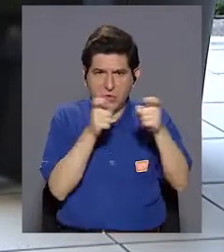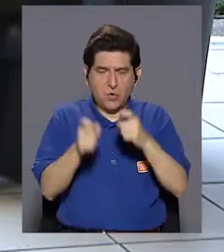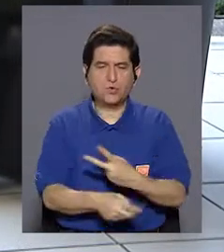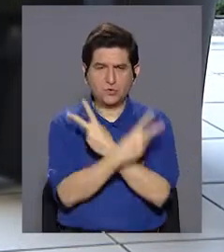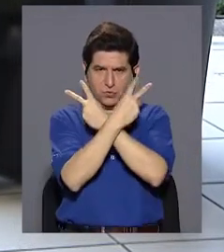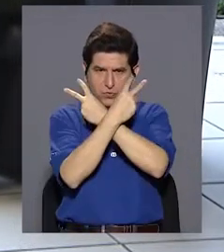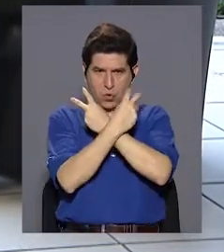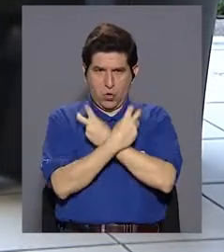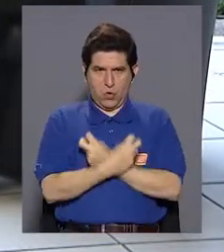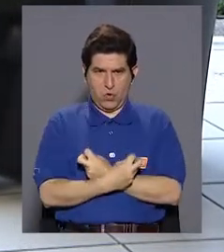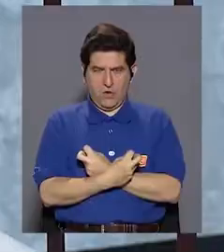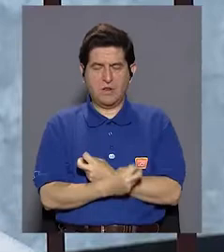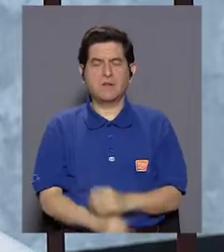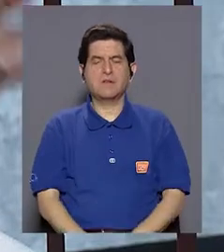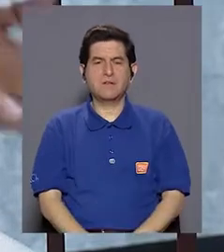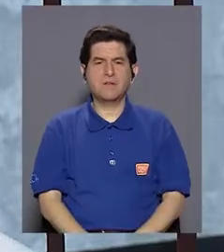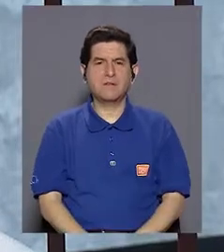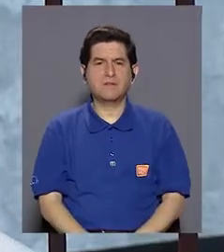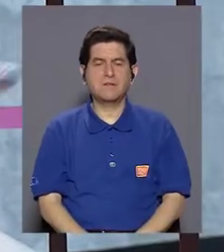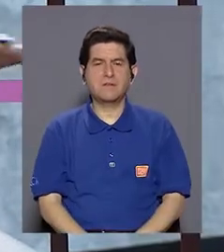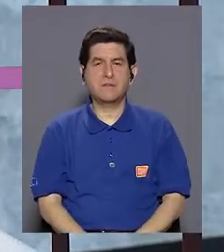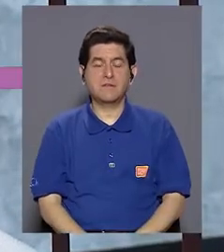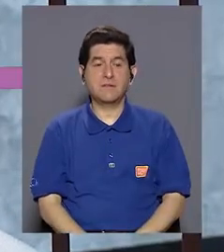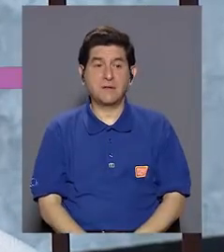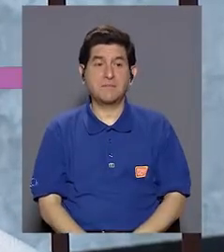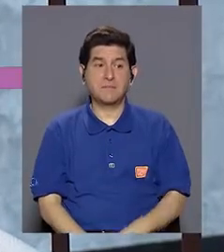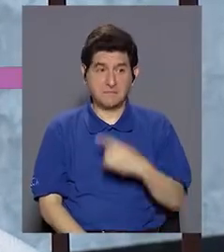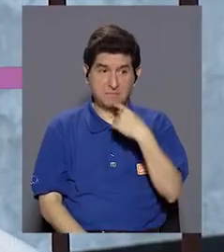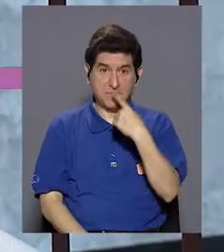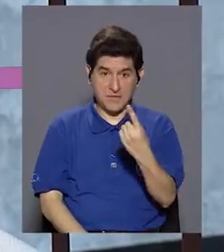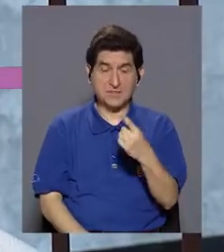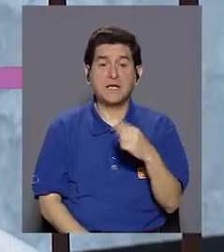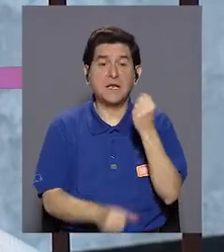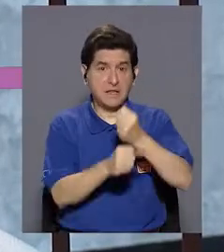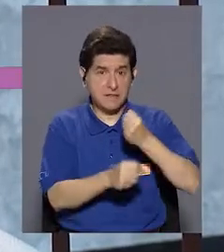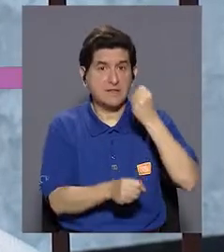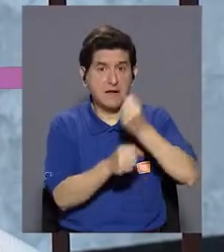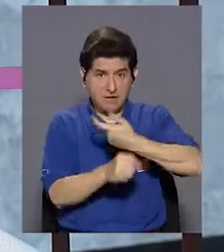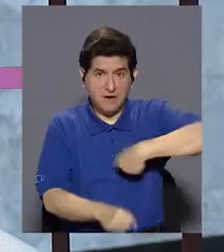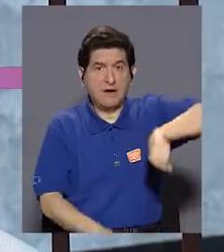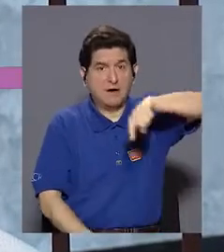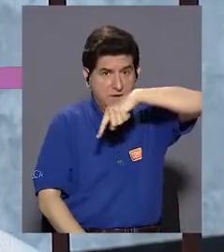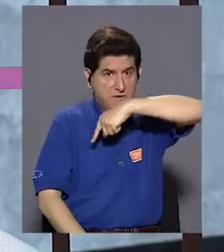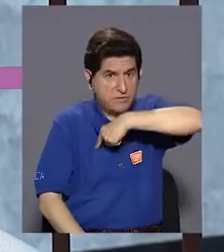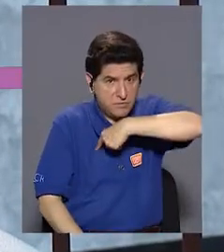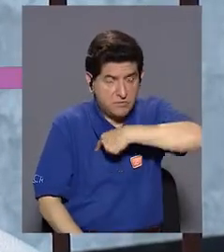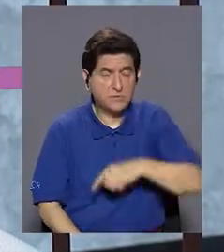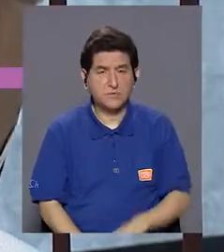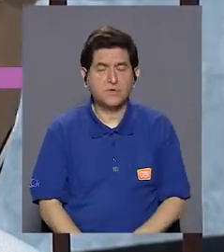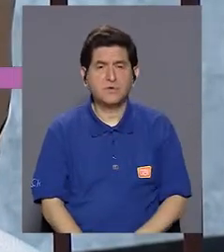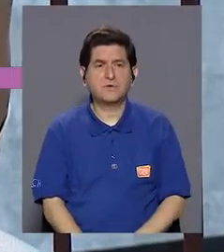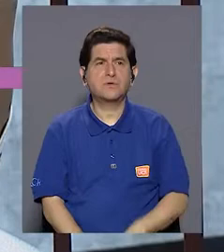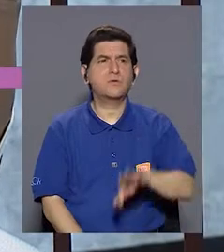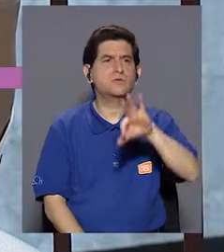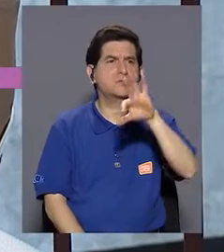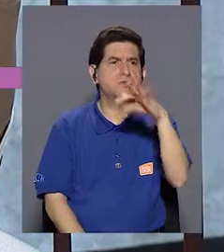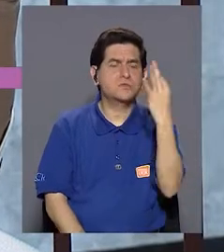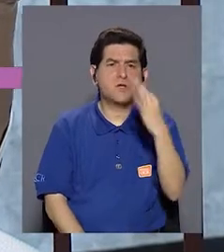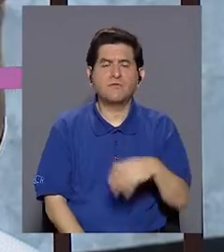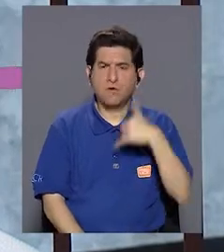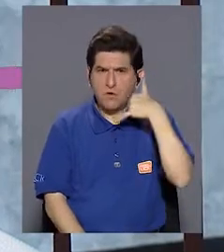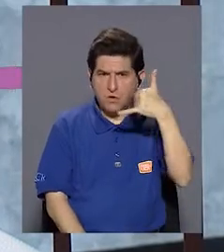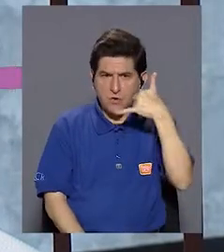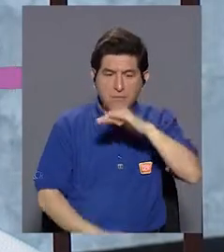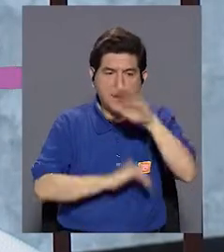Intoxicaciones, dicho sea el paso, contarles que este es un trabajo que hacemos de manera